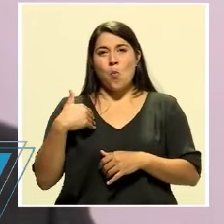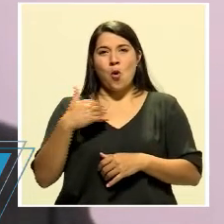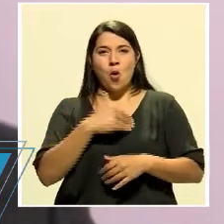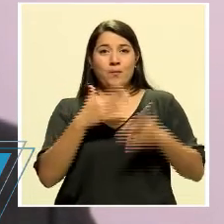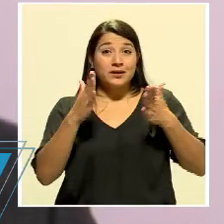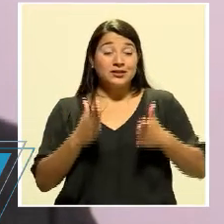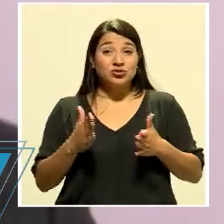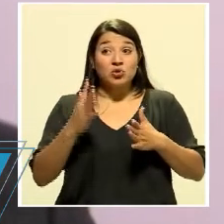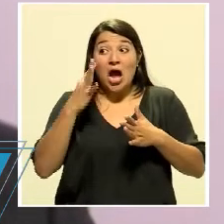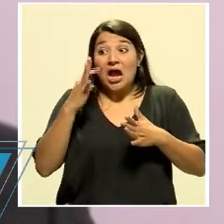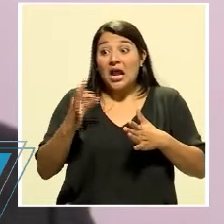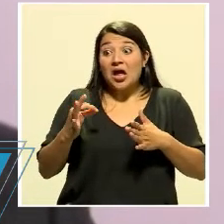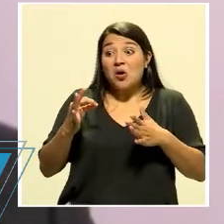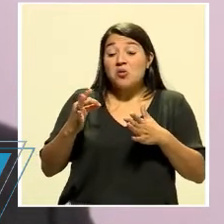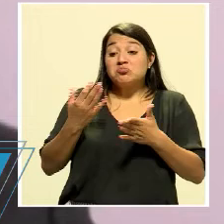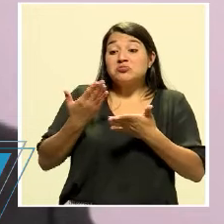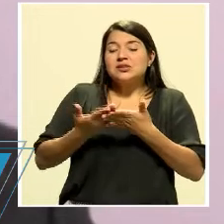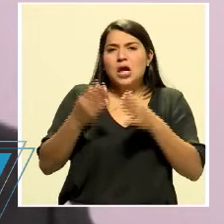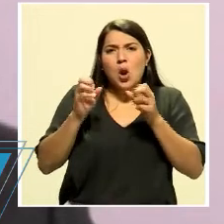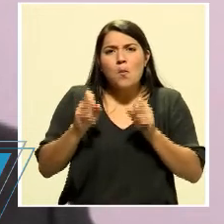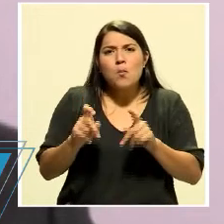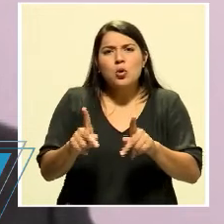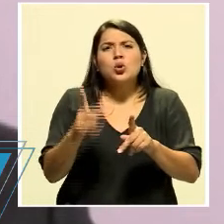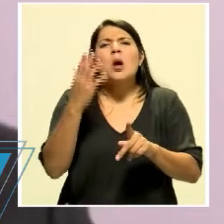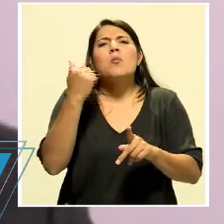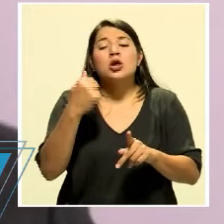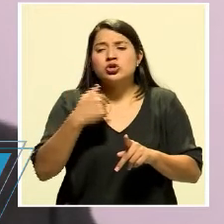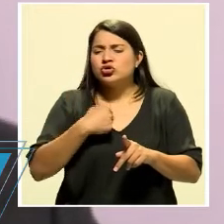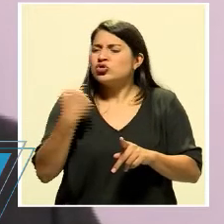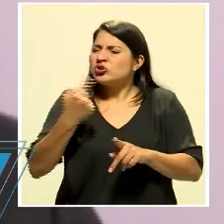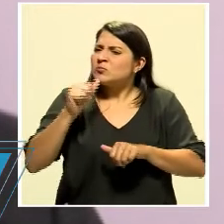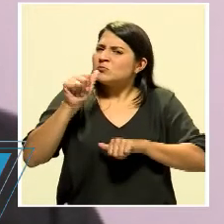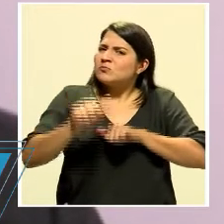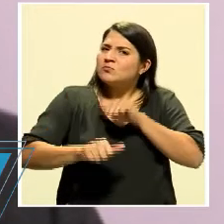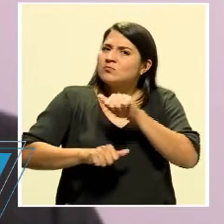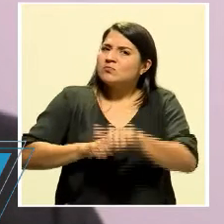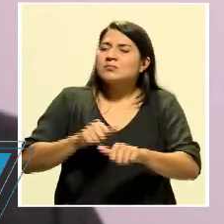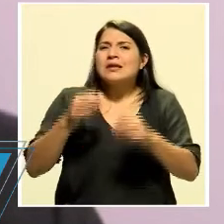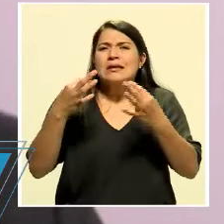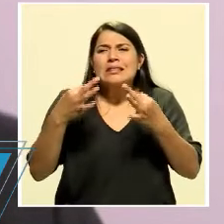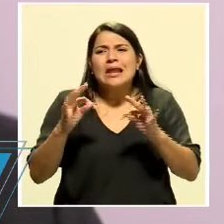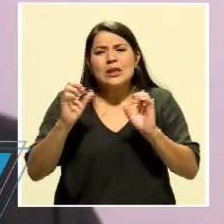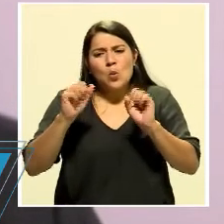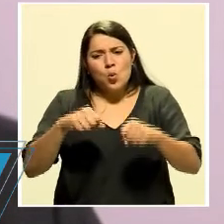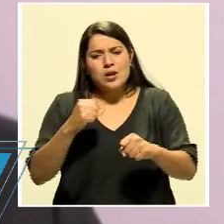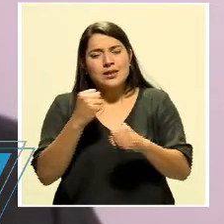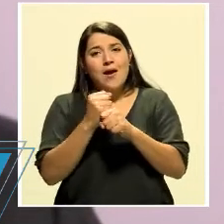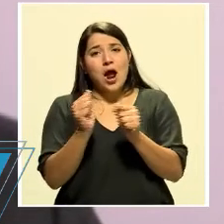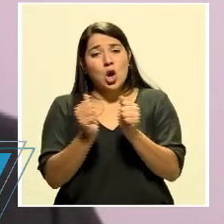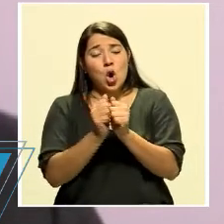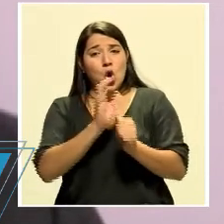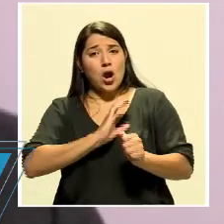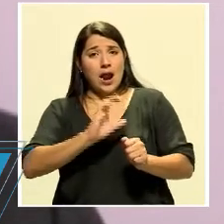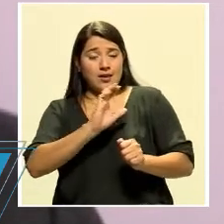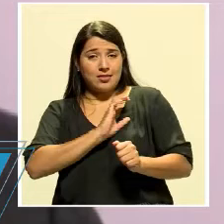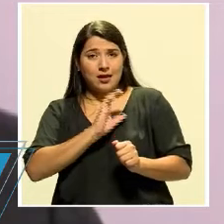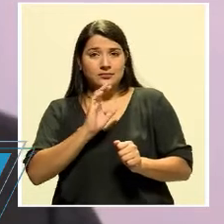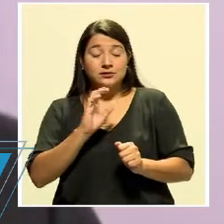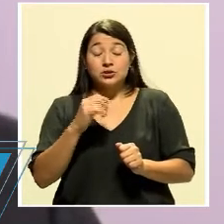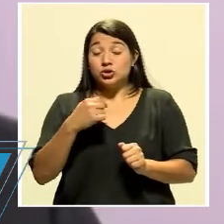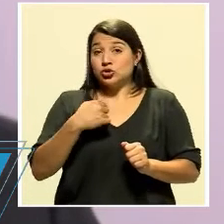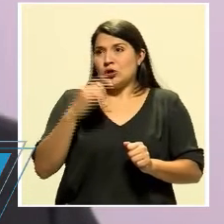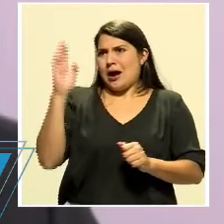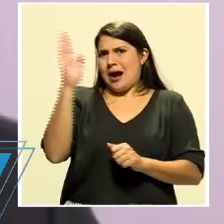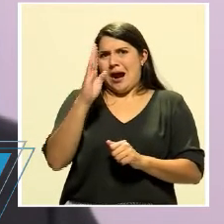porque pues he tratado de dar esa calidad en el trabajo que hago. No le digo que jamás, yo está